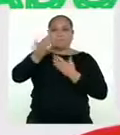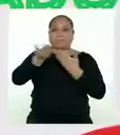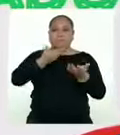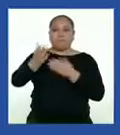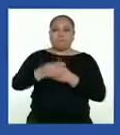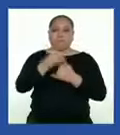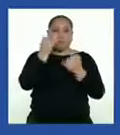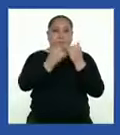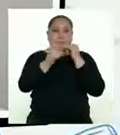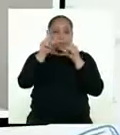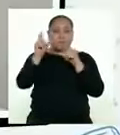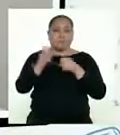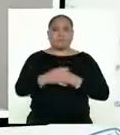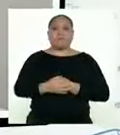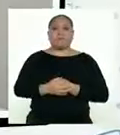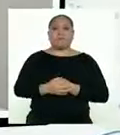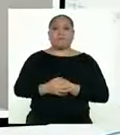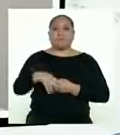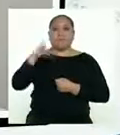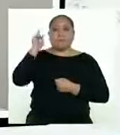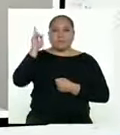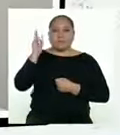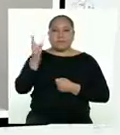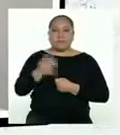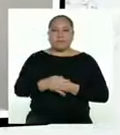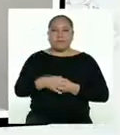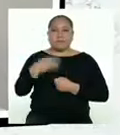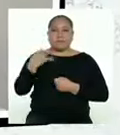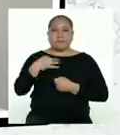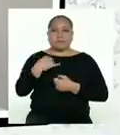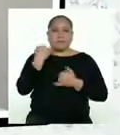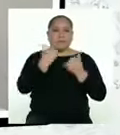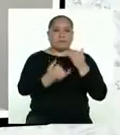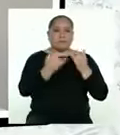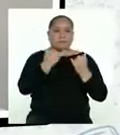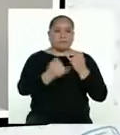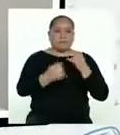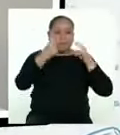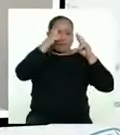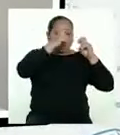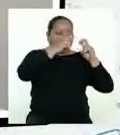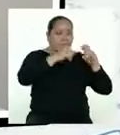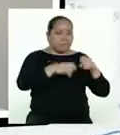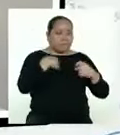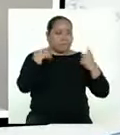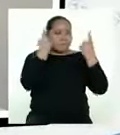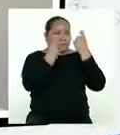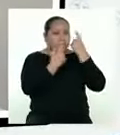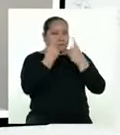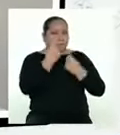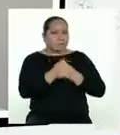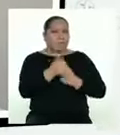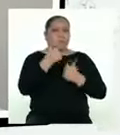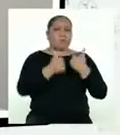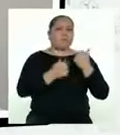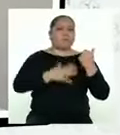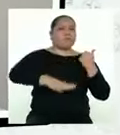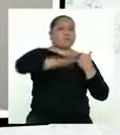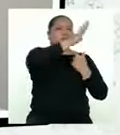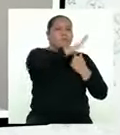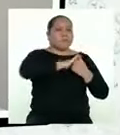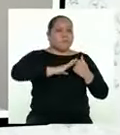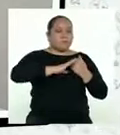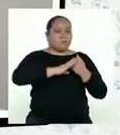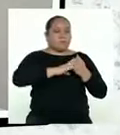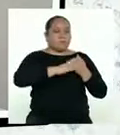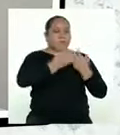una última pregunta. Profesora, siempre que llegamos al final del análisis, nos preguntamos por el sentido global del texto